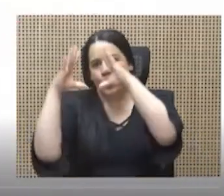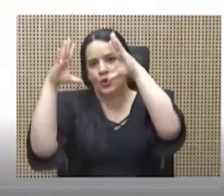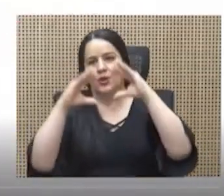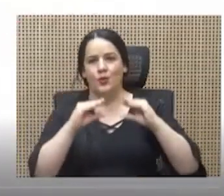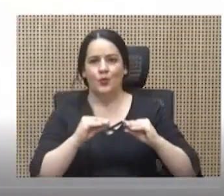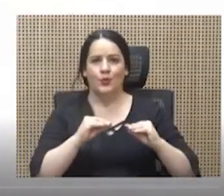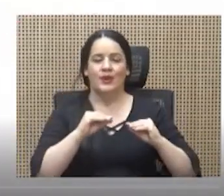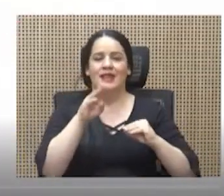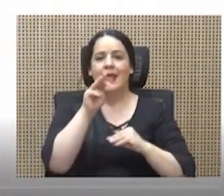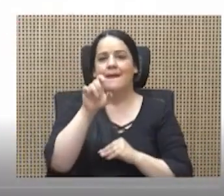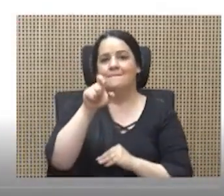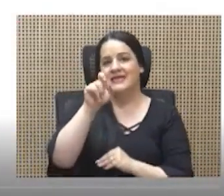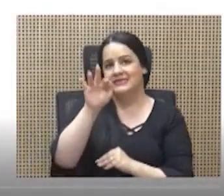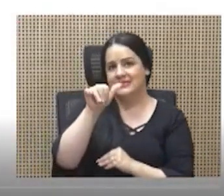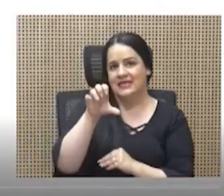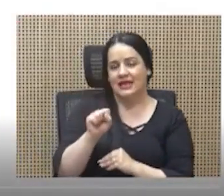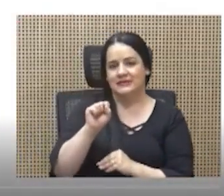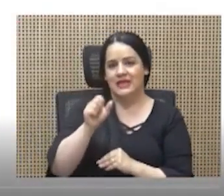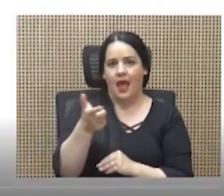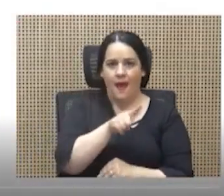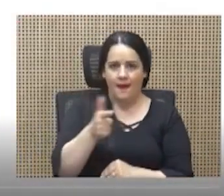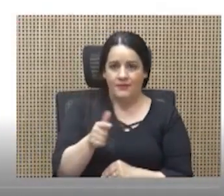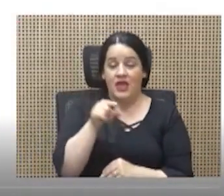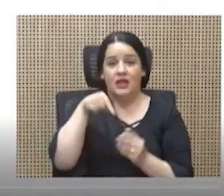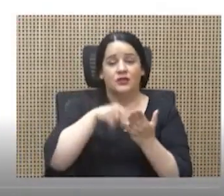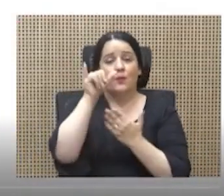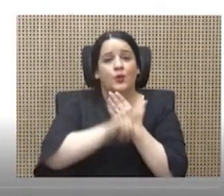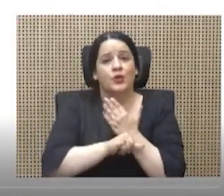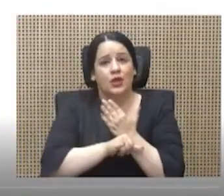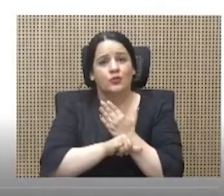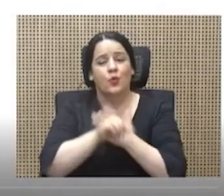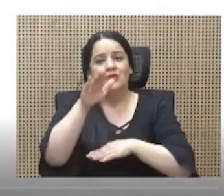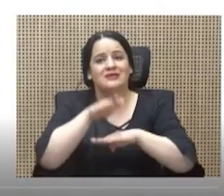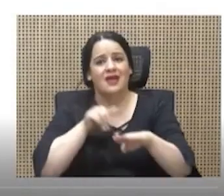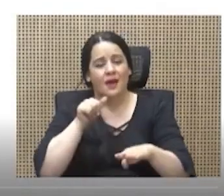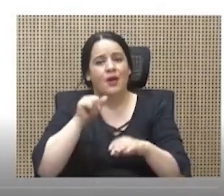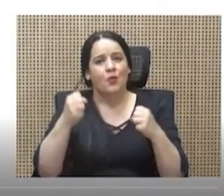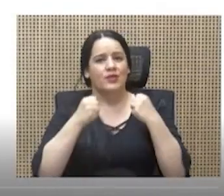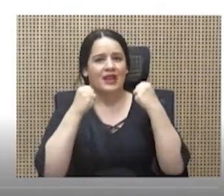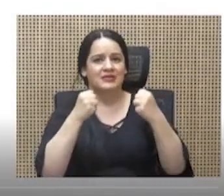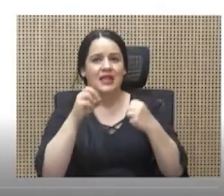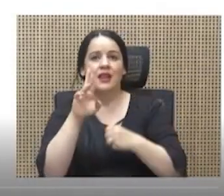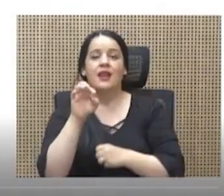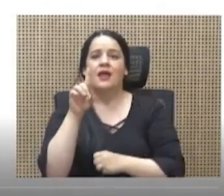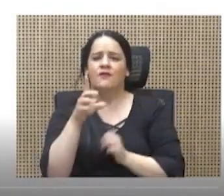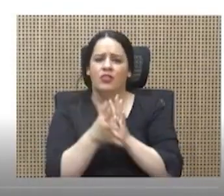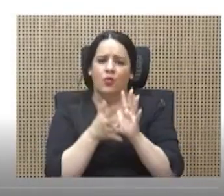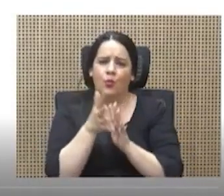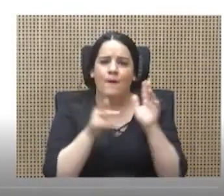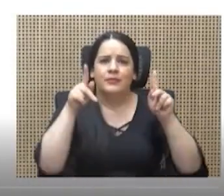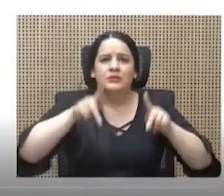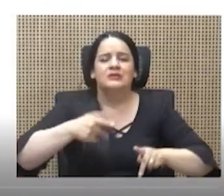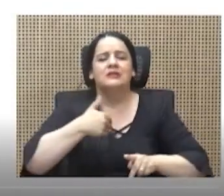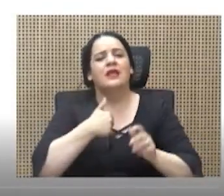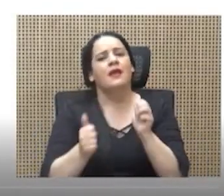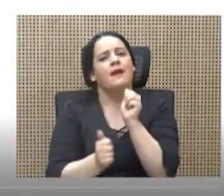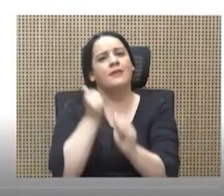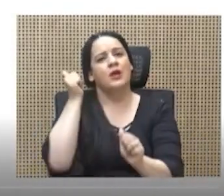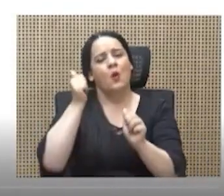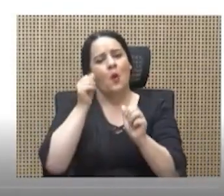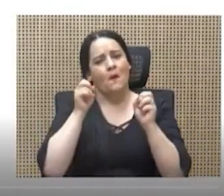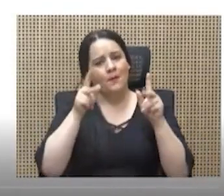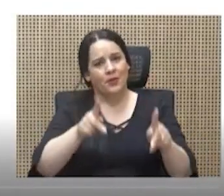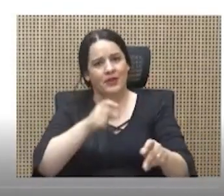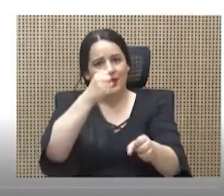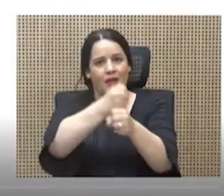y mixtas. Además, este proyecto llama a fortalecer la red Cuido, para que las personas puedan tener mayores oportunidades de